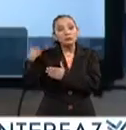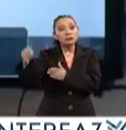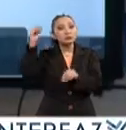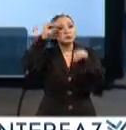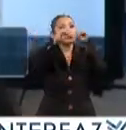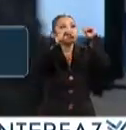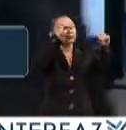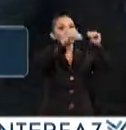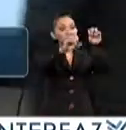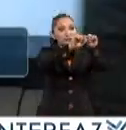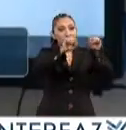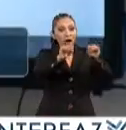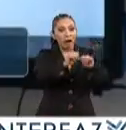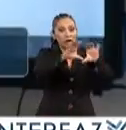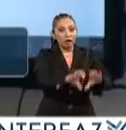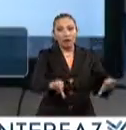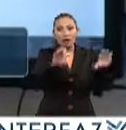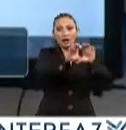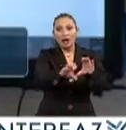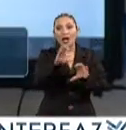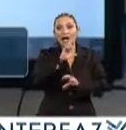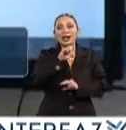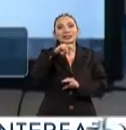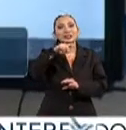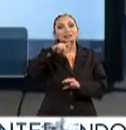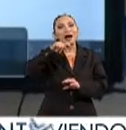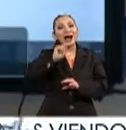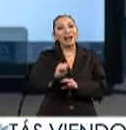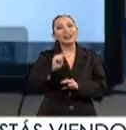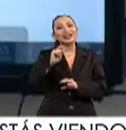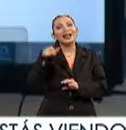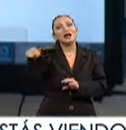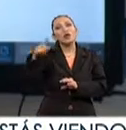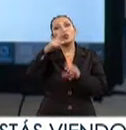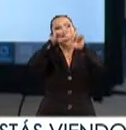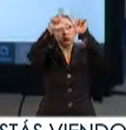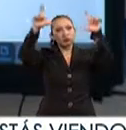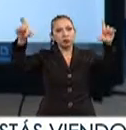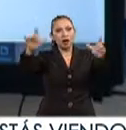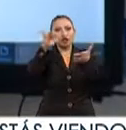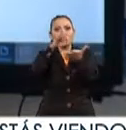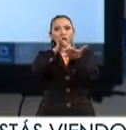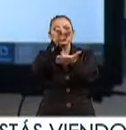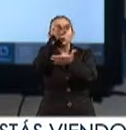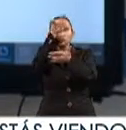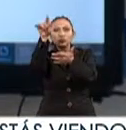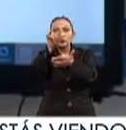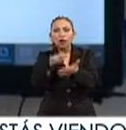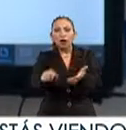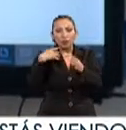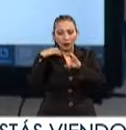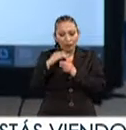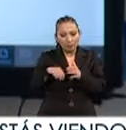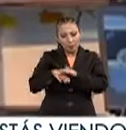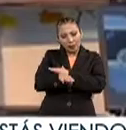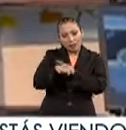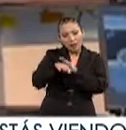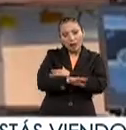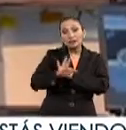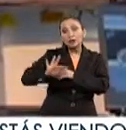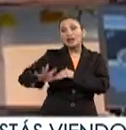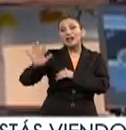instalación de un aula digital Smart School Solution, integrada por una pantalla Touch, una impresora multifuncional y